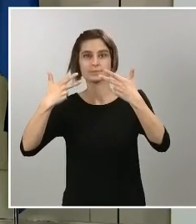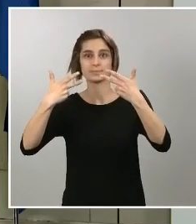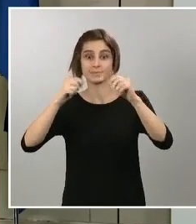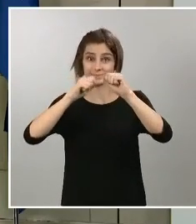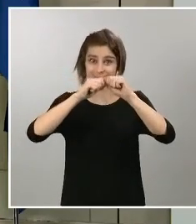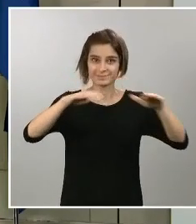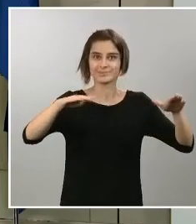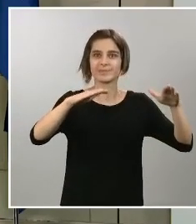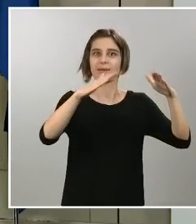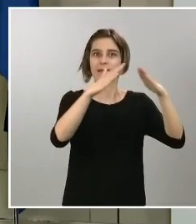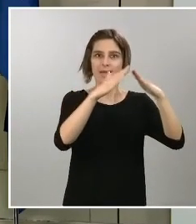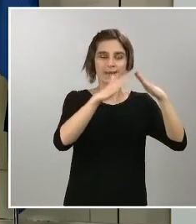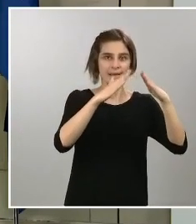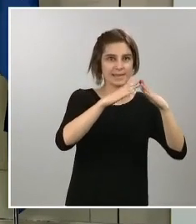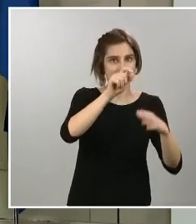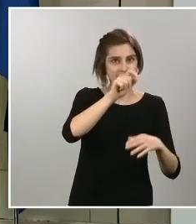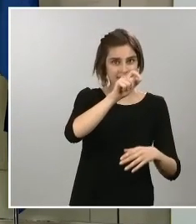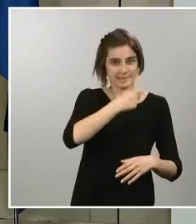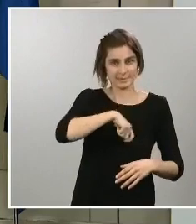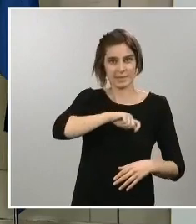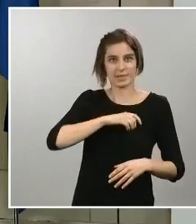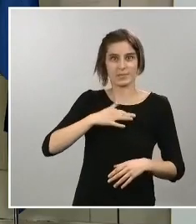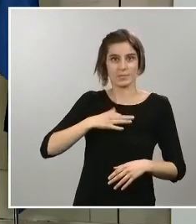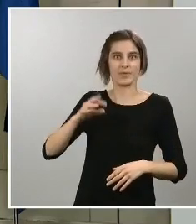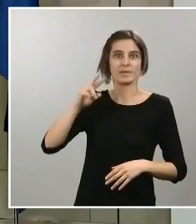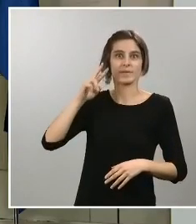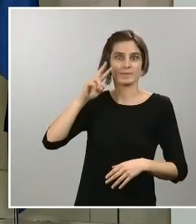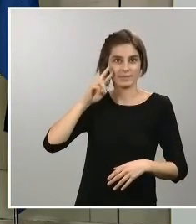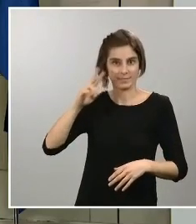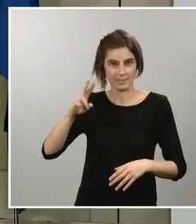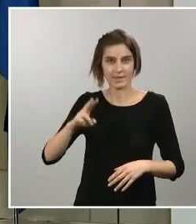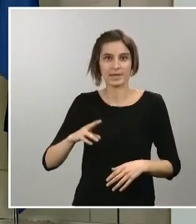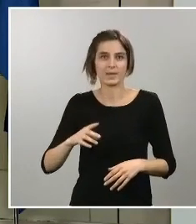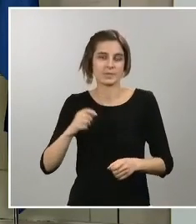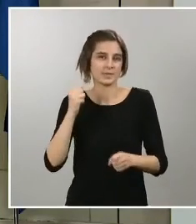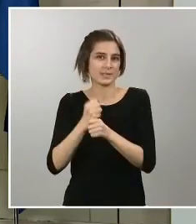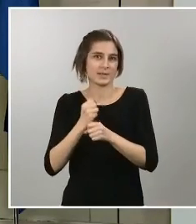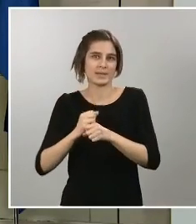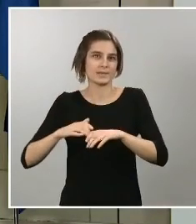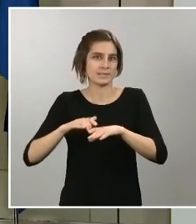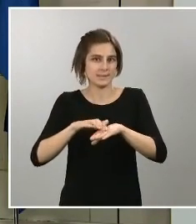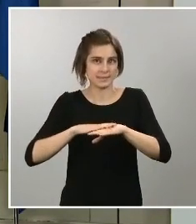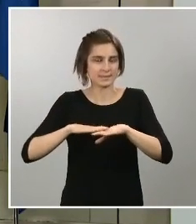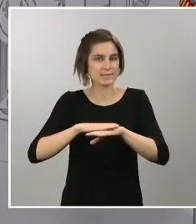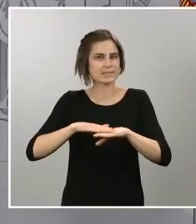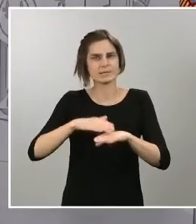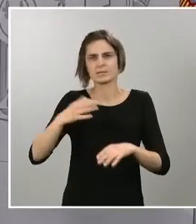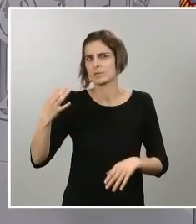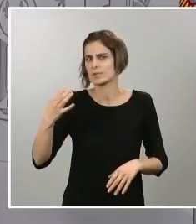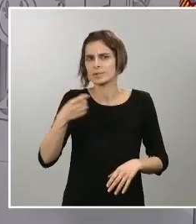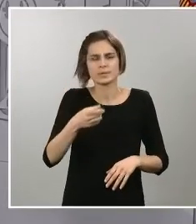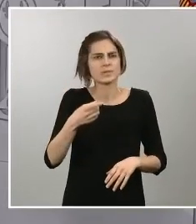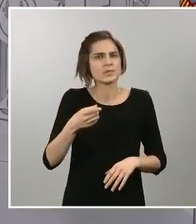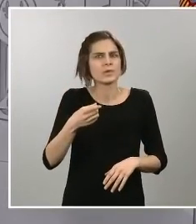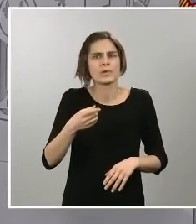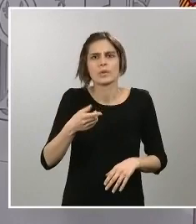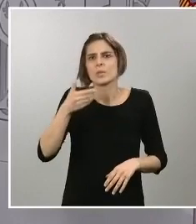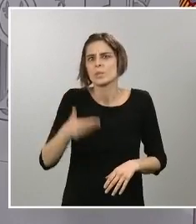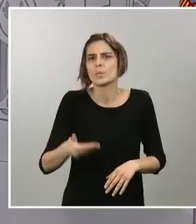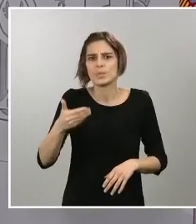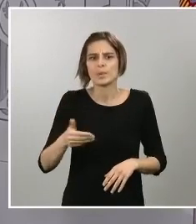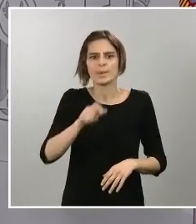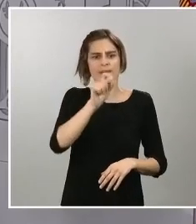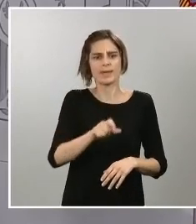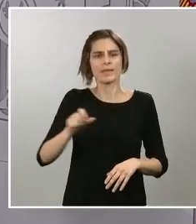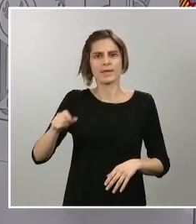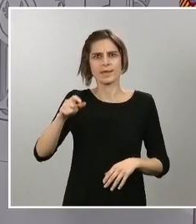sanitaria que son imprescindibles en estos días para que cada ciudadano sepa cómo tiene que actuar a fin de contribuir al